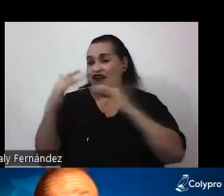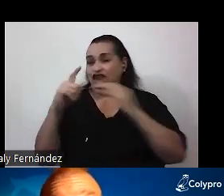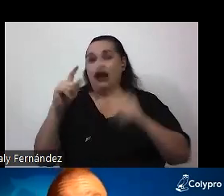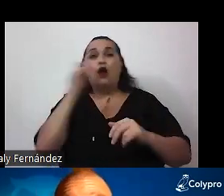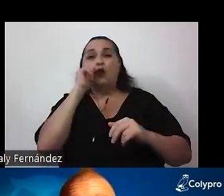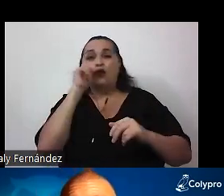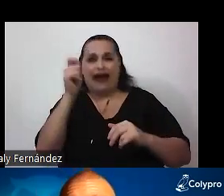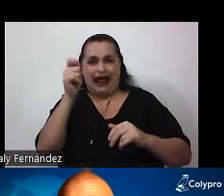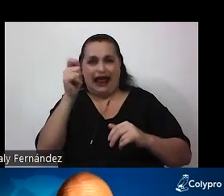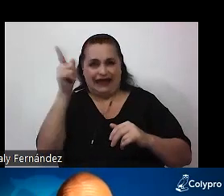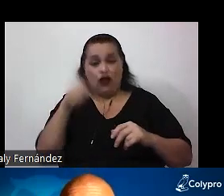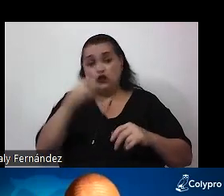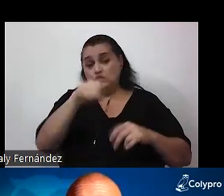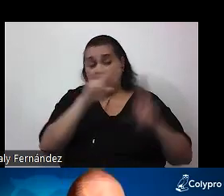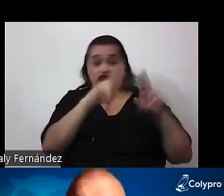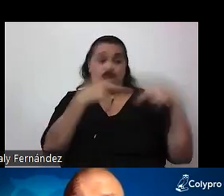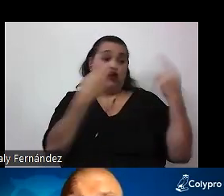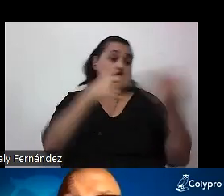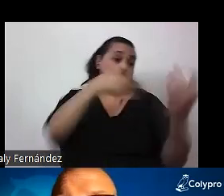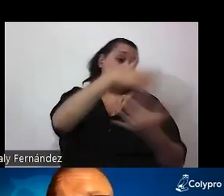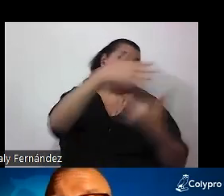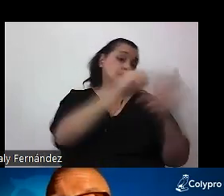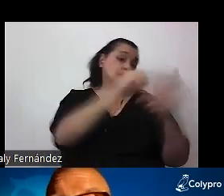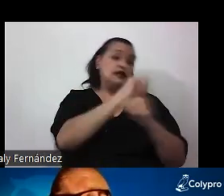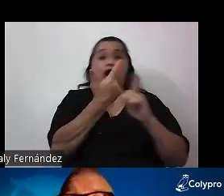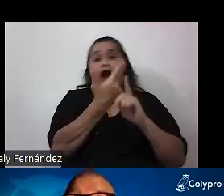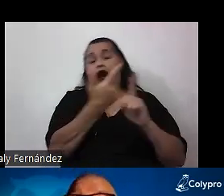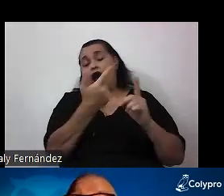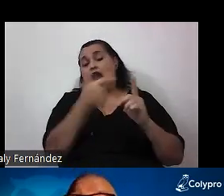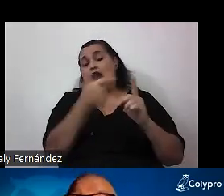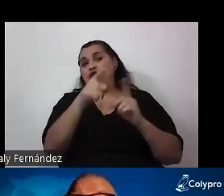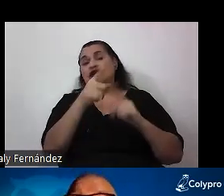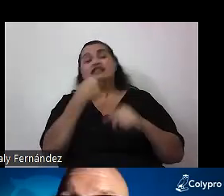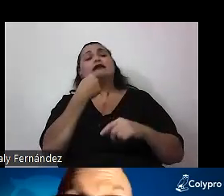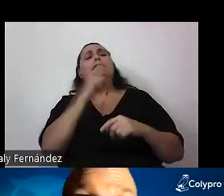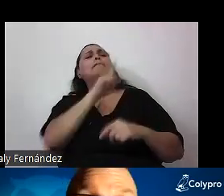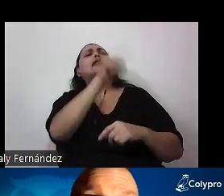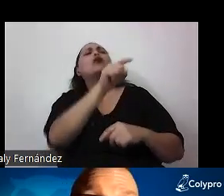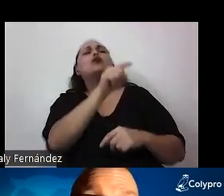Si ustedes, en una reunión social o en un ámbito como este, lanzaran la pregunta de,